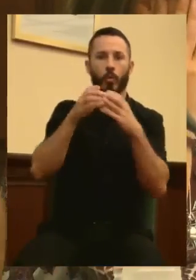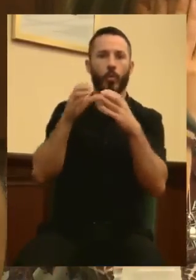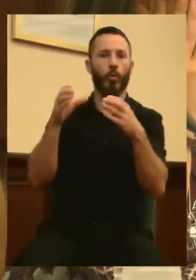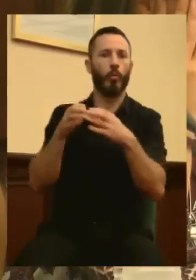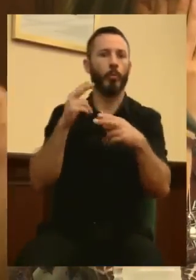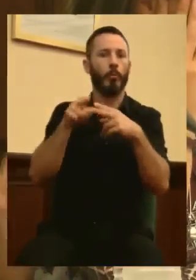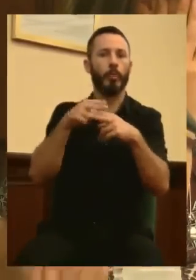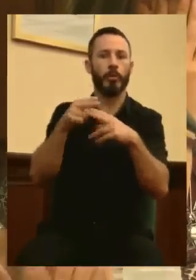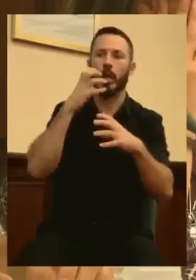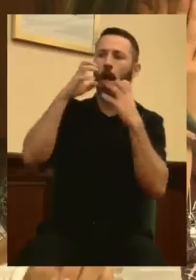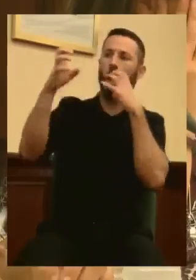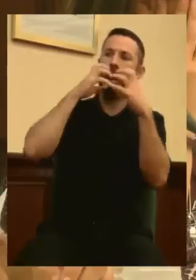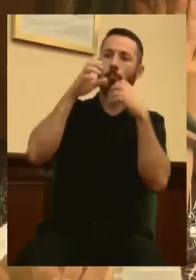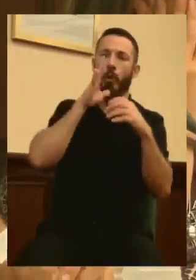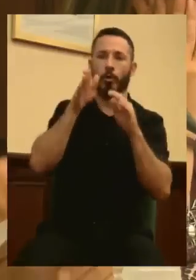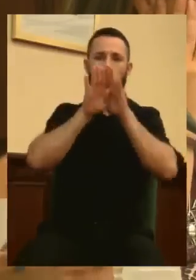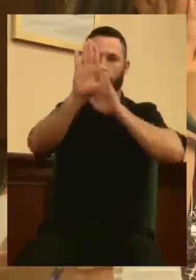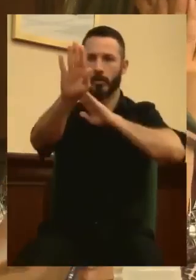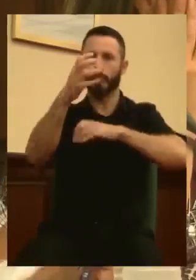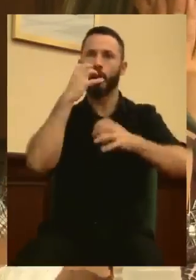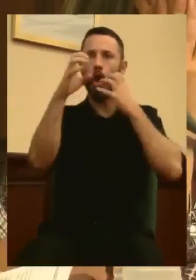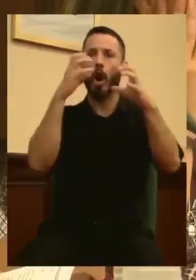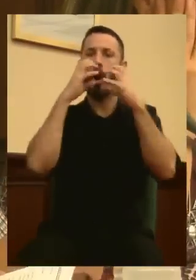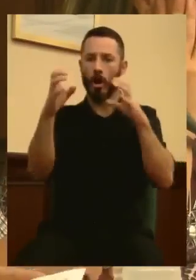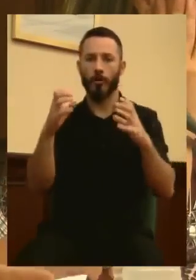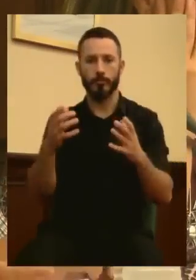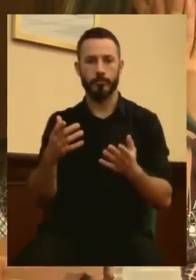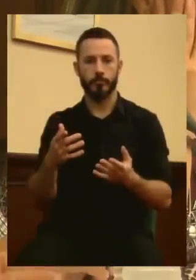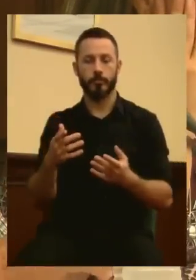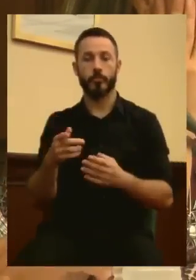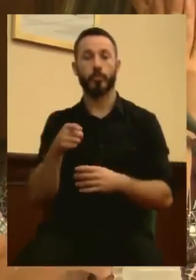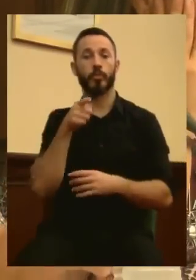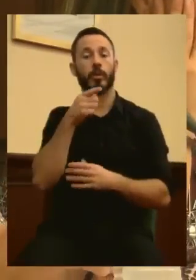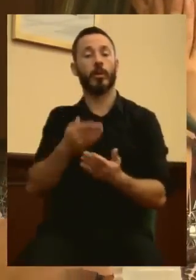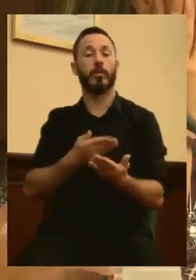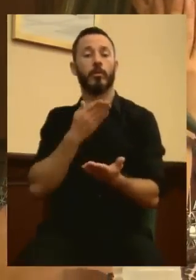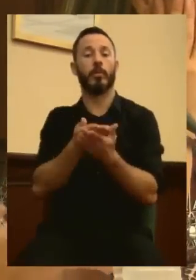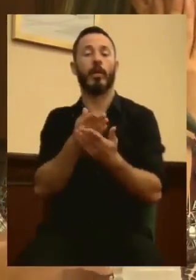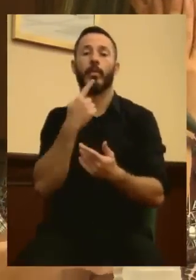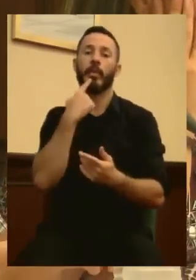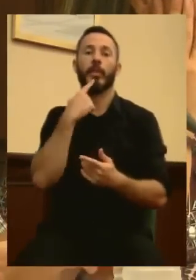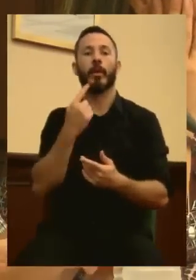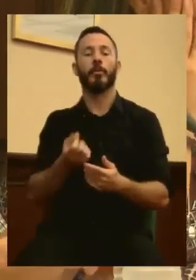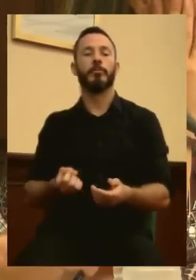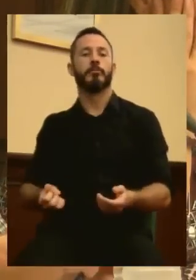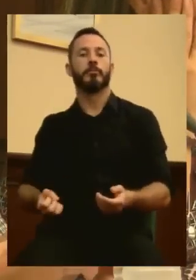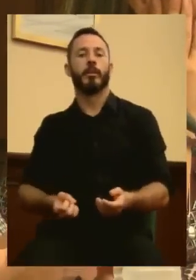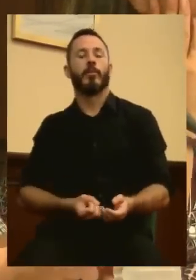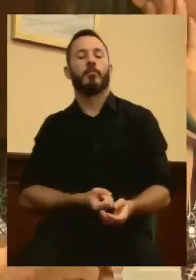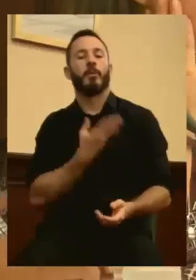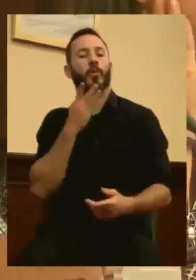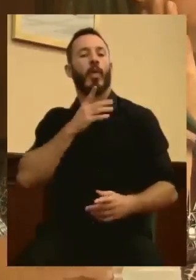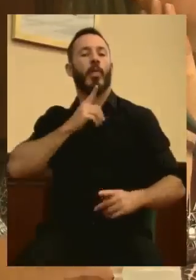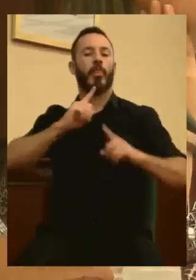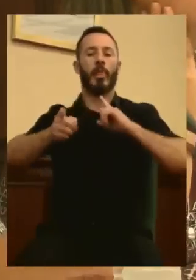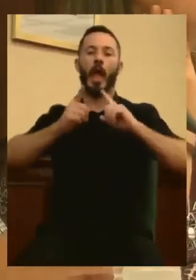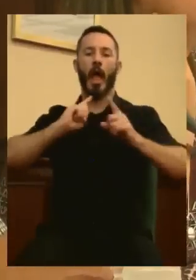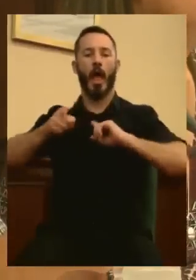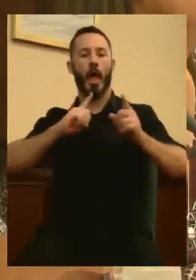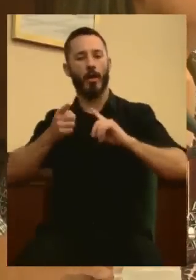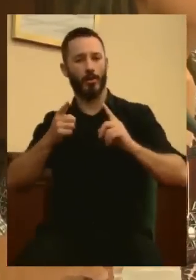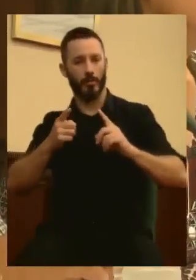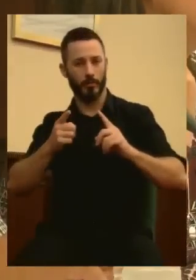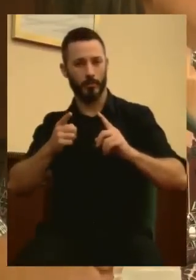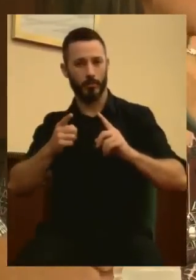teniéndoles en frente. Hablan ustedes en su moción de espíritu de diálogo. ¿Recibieron y atendieron